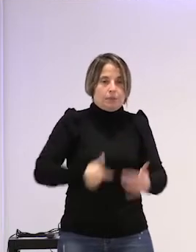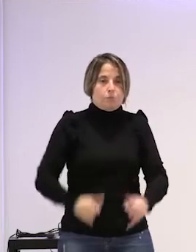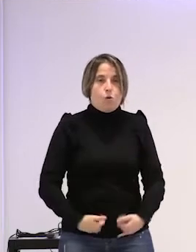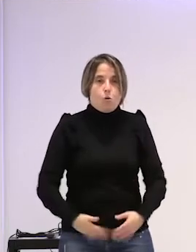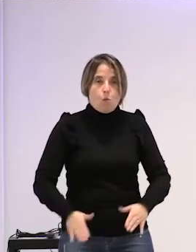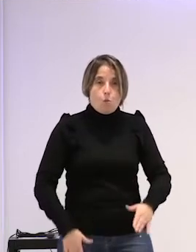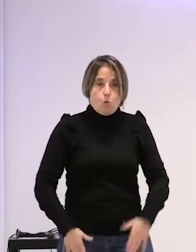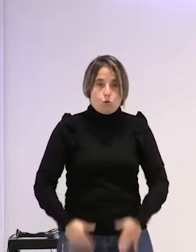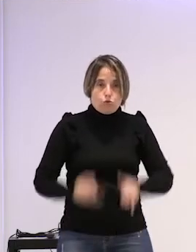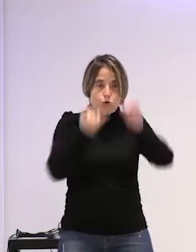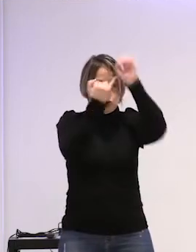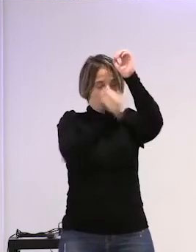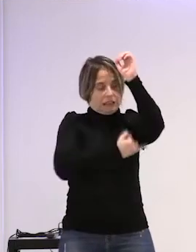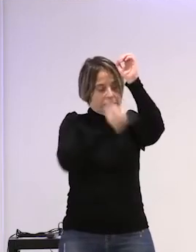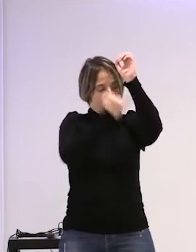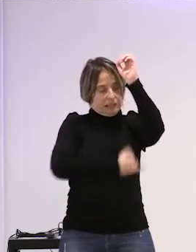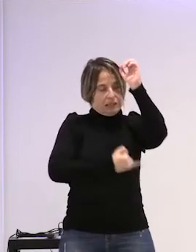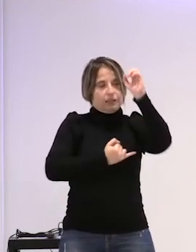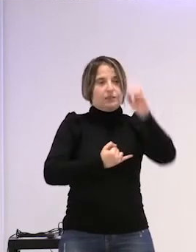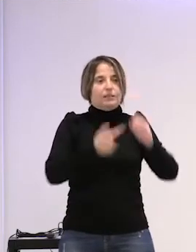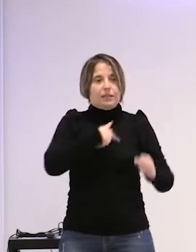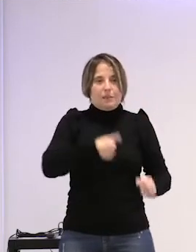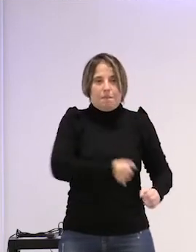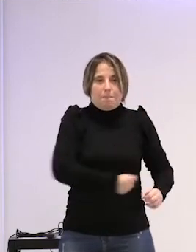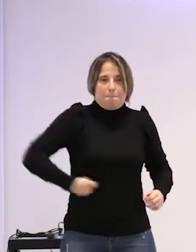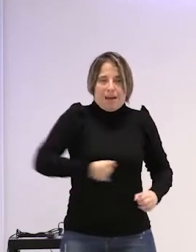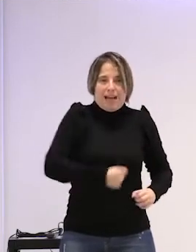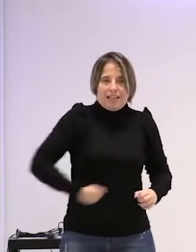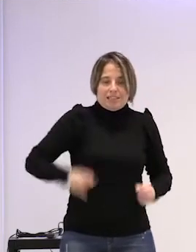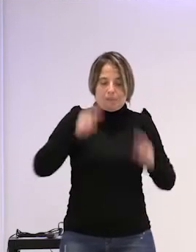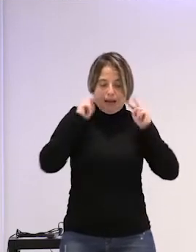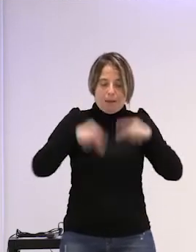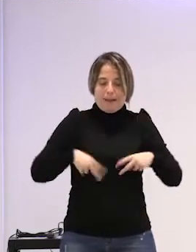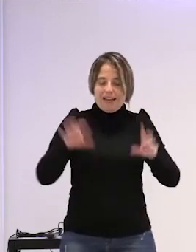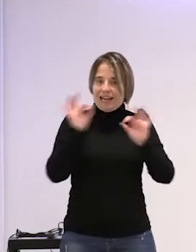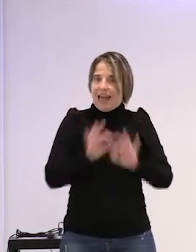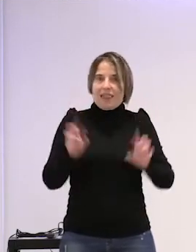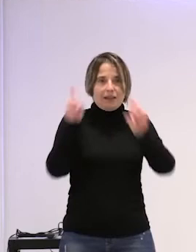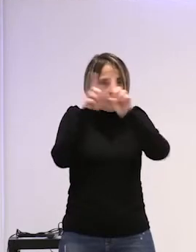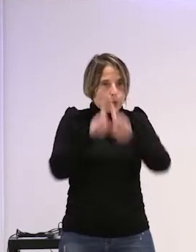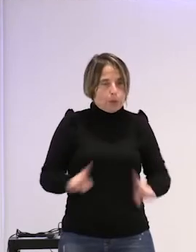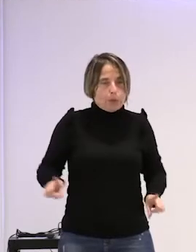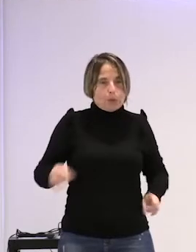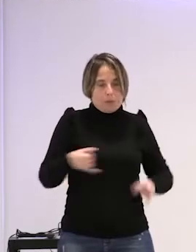muslos y la barriga donde no se pudiera ver donde se pudieran